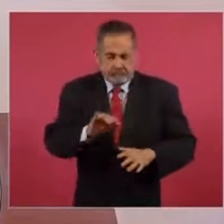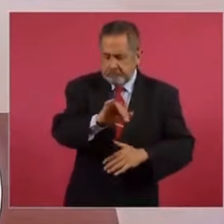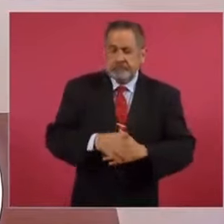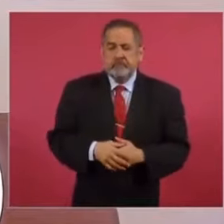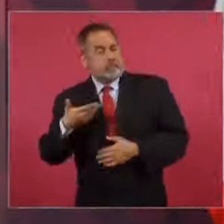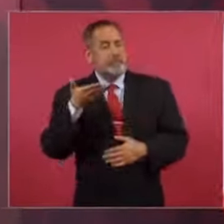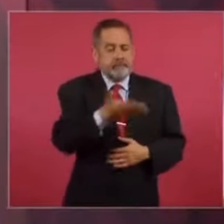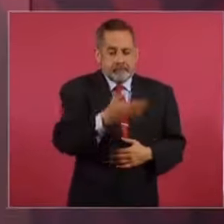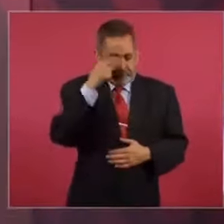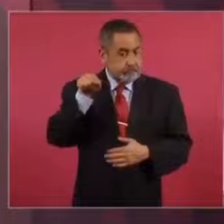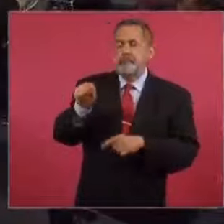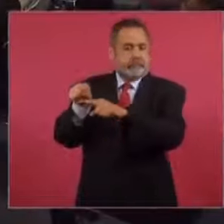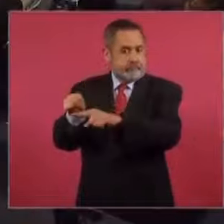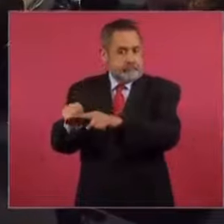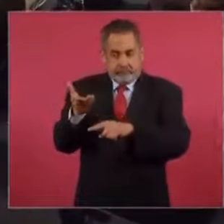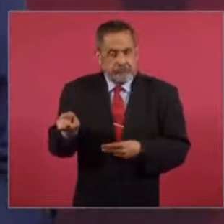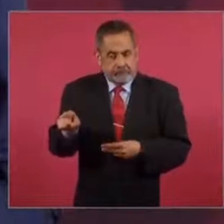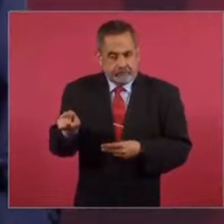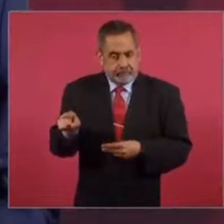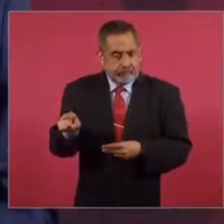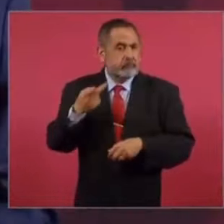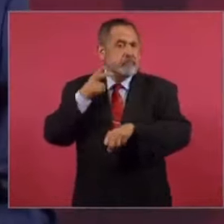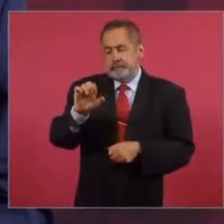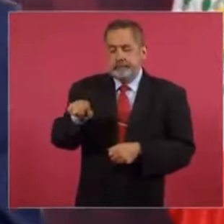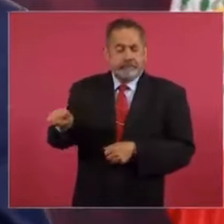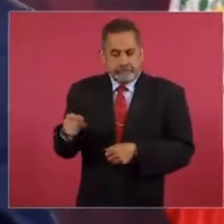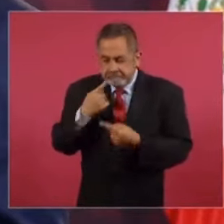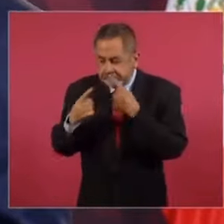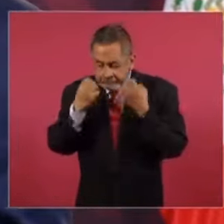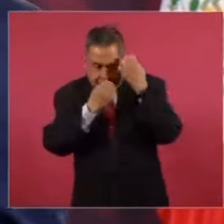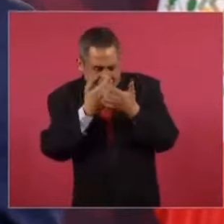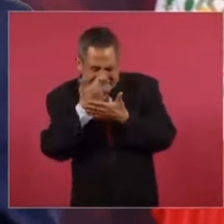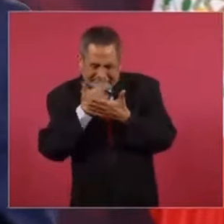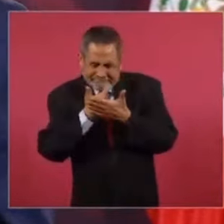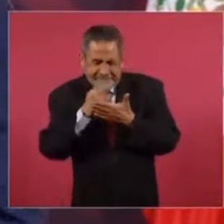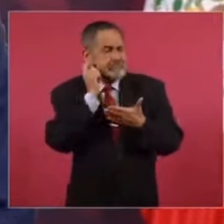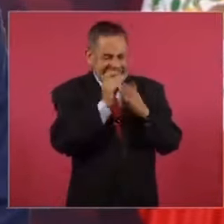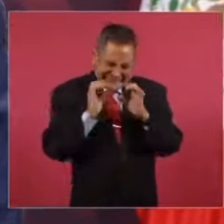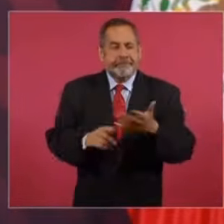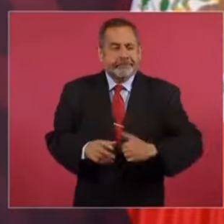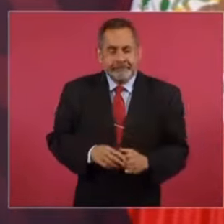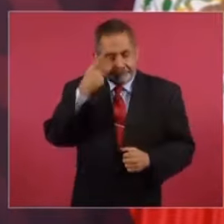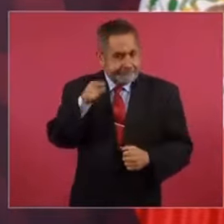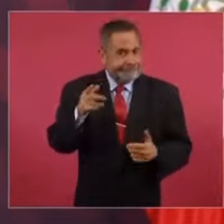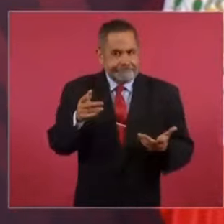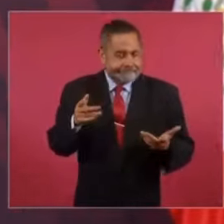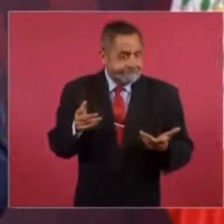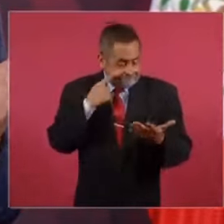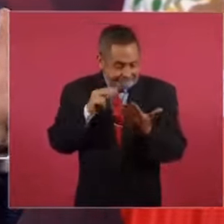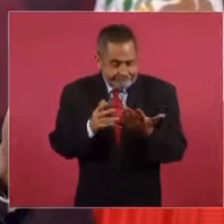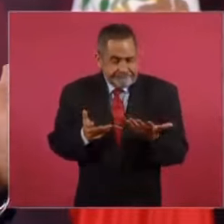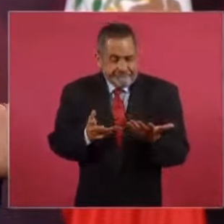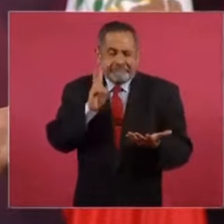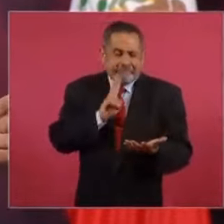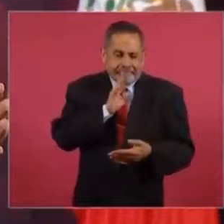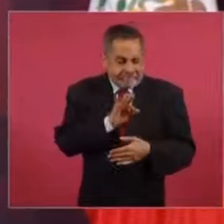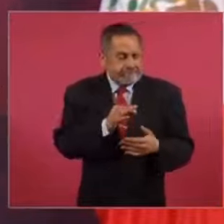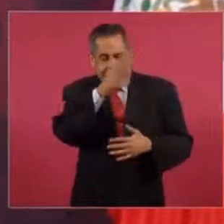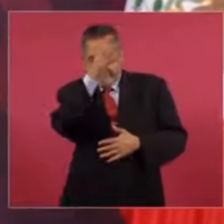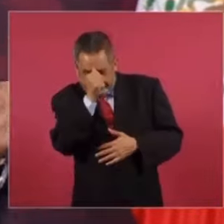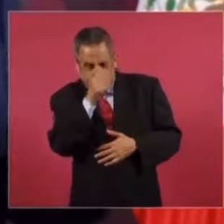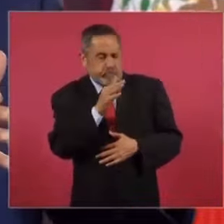acuerdos. Y le pido al director del SAT y al procurador fiscal que hagan una revisión minuciosa para ver hasta cuánto